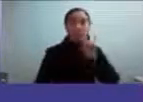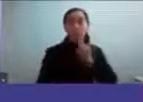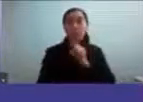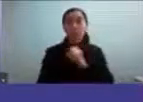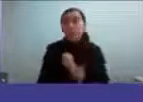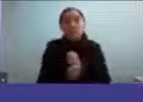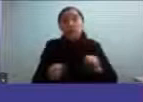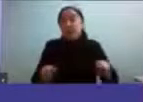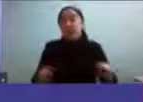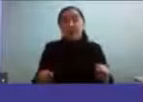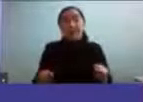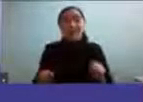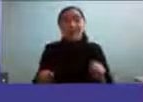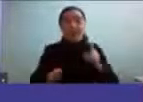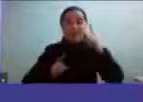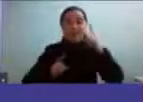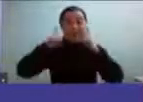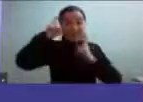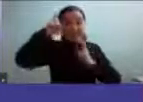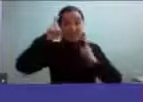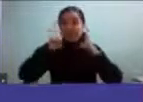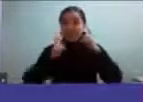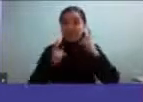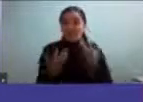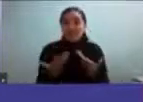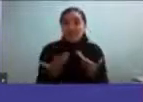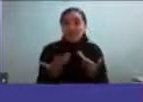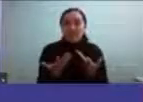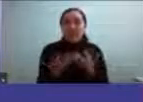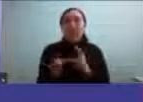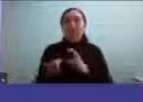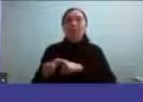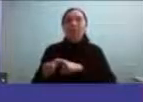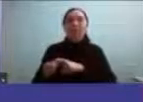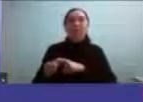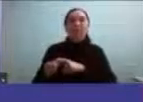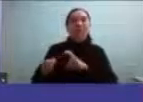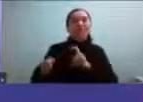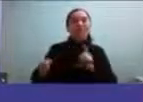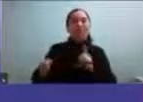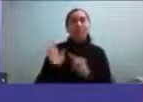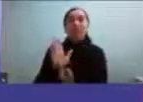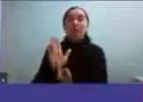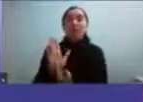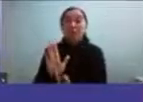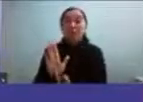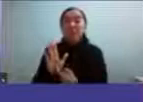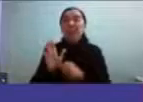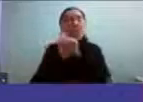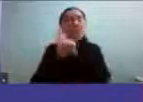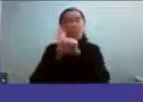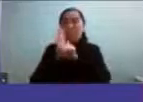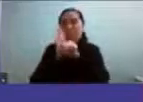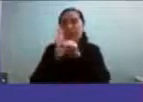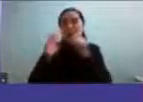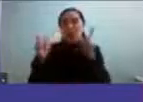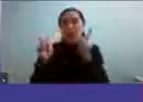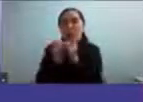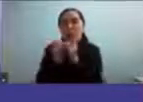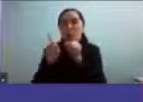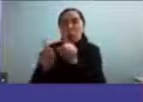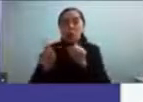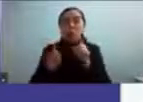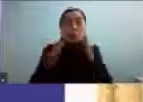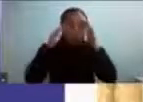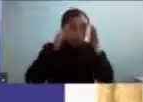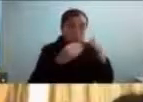entonces como que entre comillas me eximí de teatro presentando un cortometraje y dedicándome al vestuario dedicándome